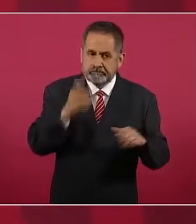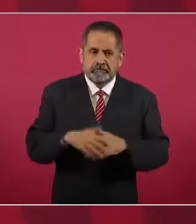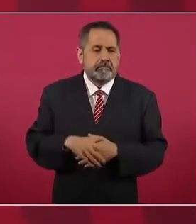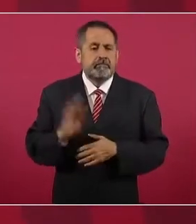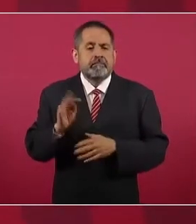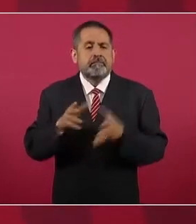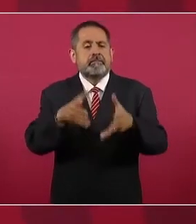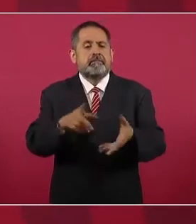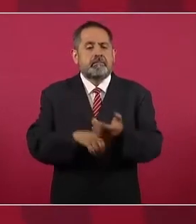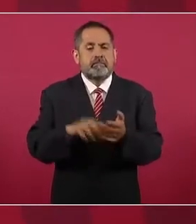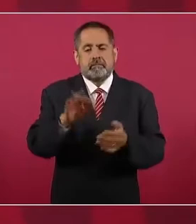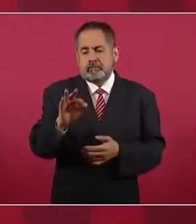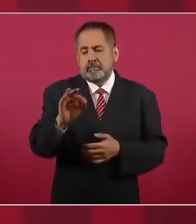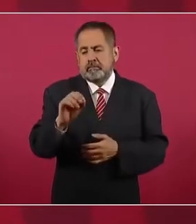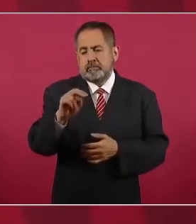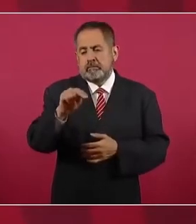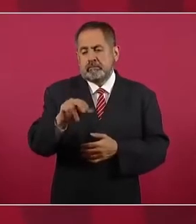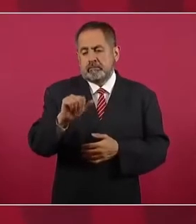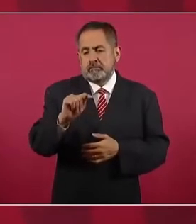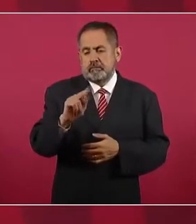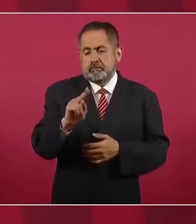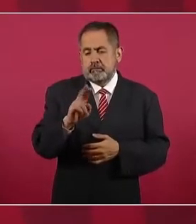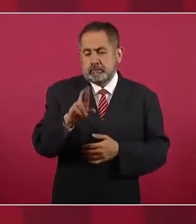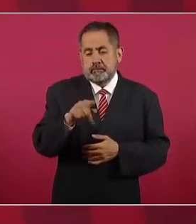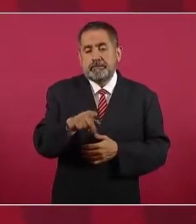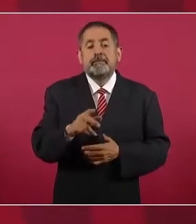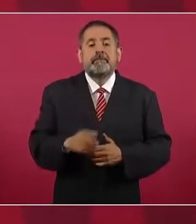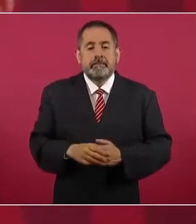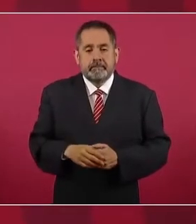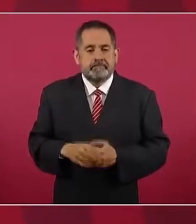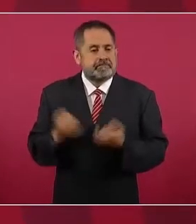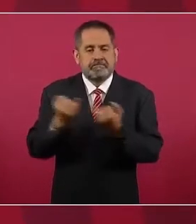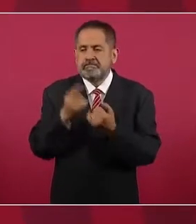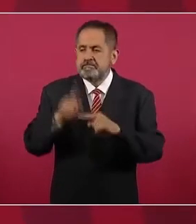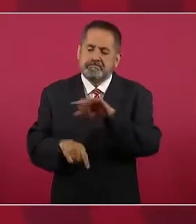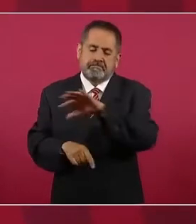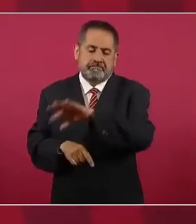dejo en FONATUR, igual.